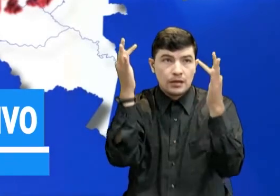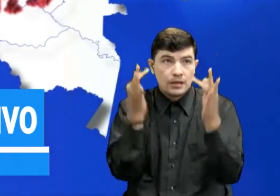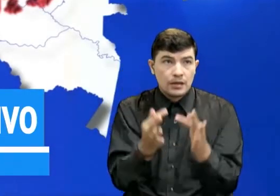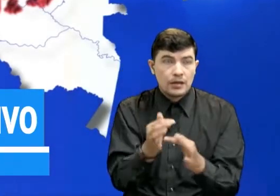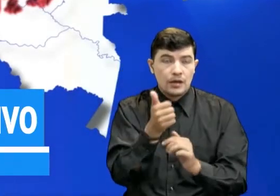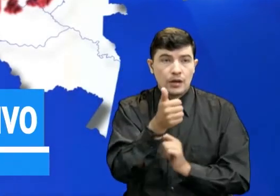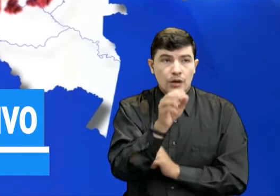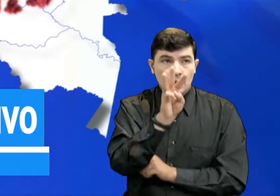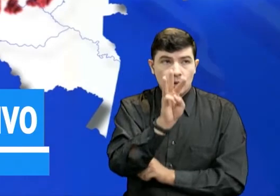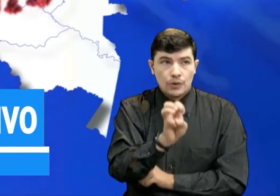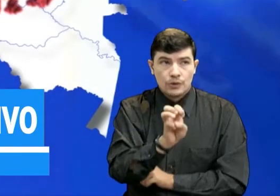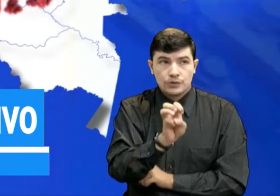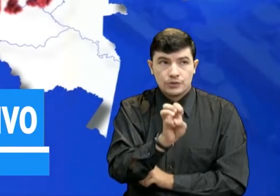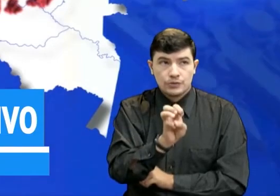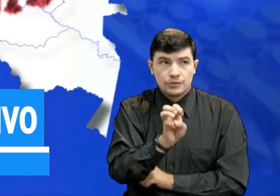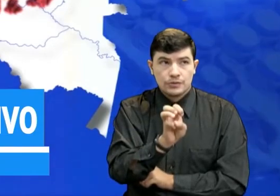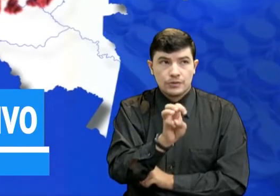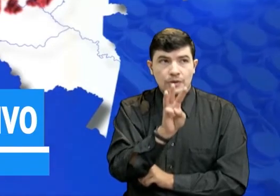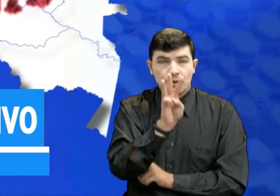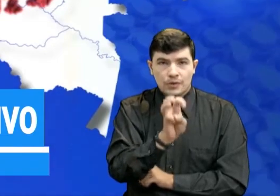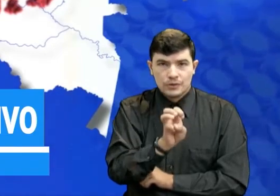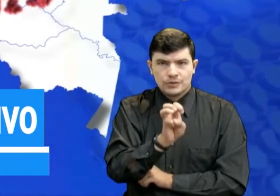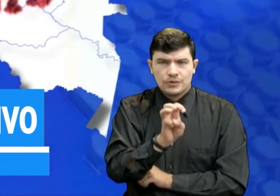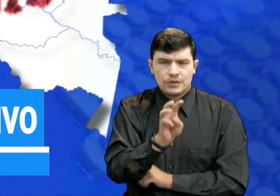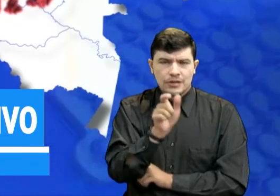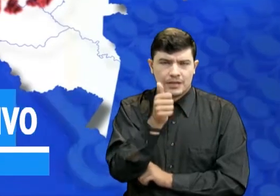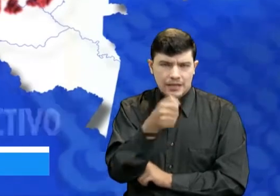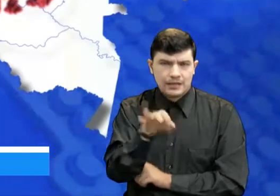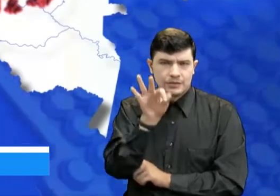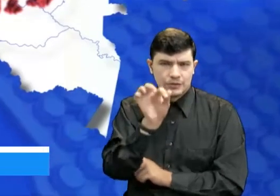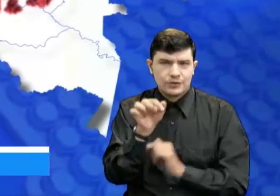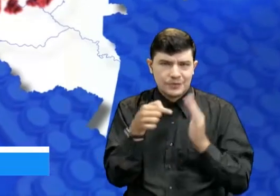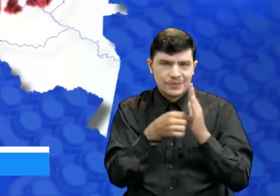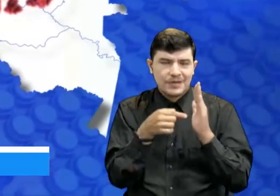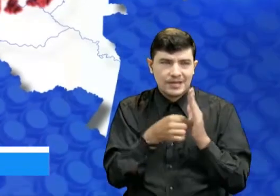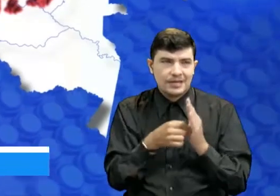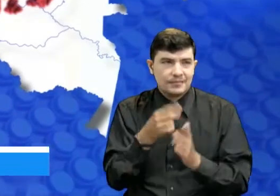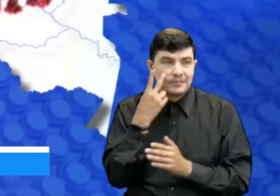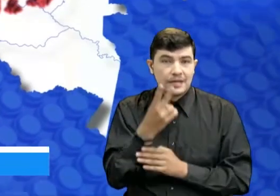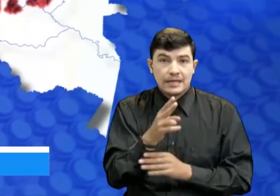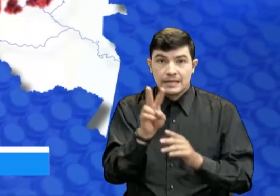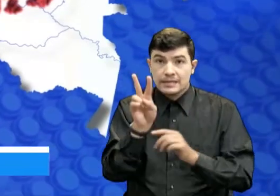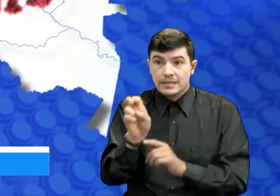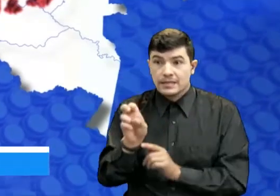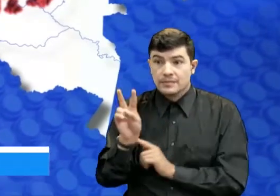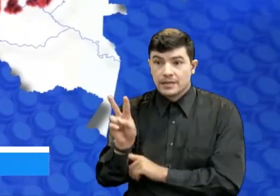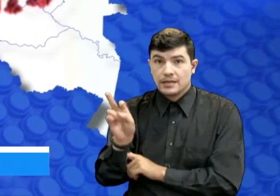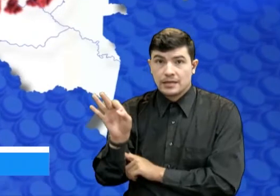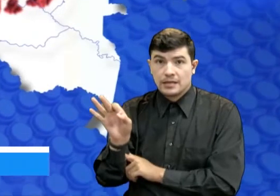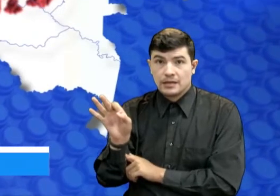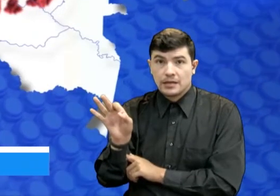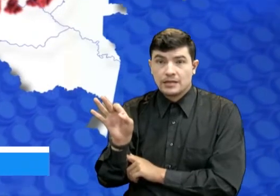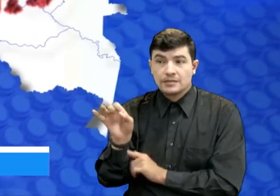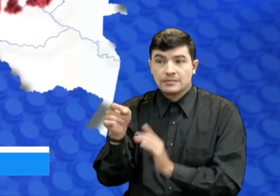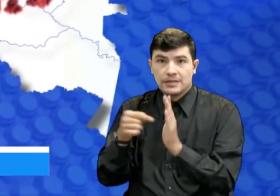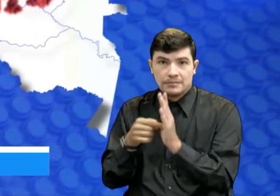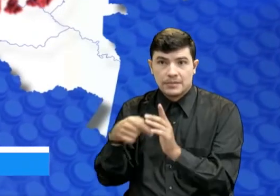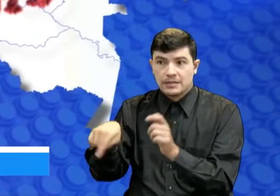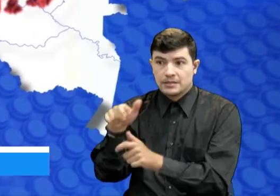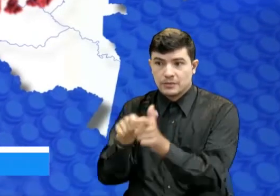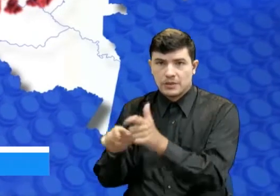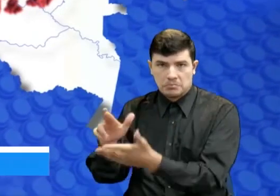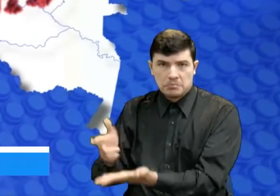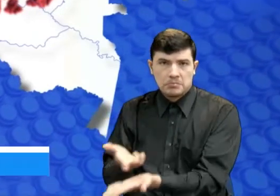vida de 818,203 personas, de las cuales 722,536 ya se recuperaron,